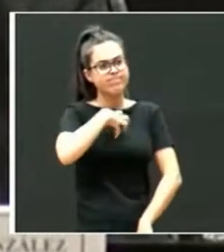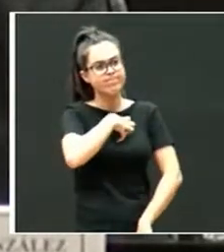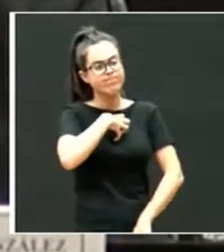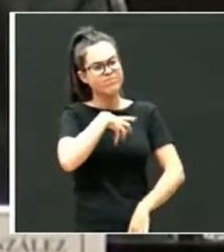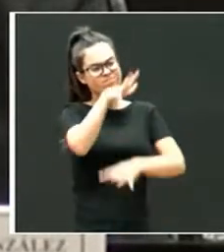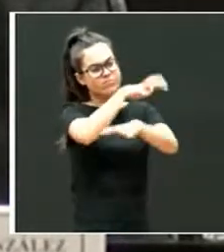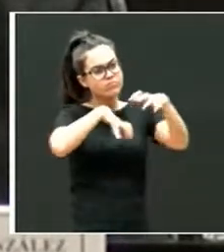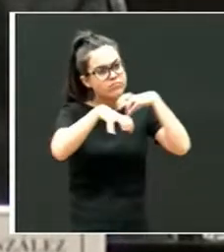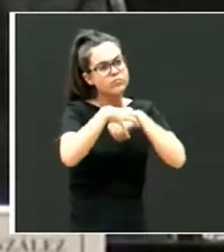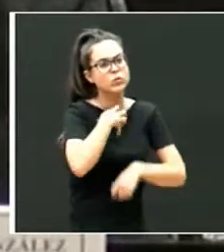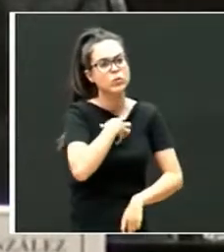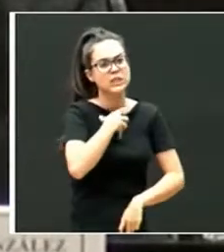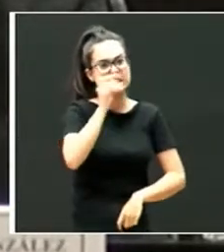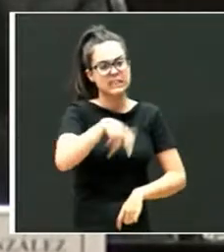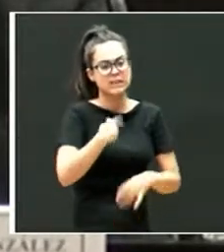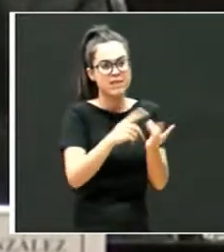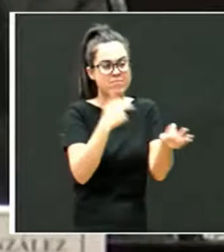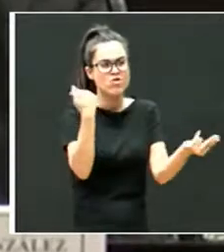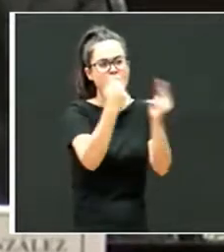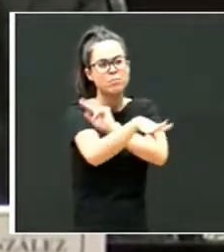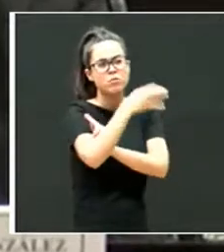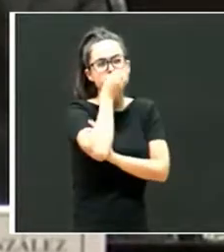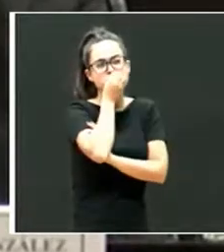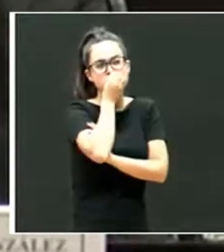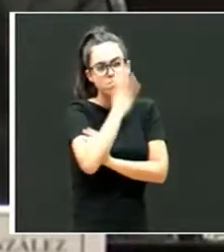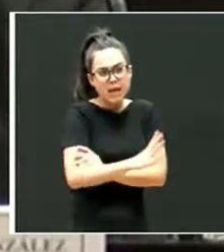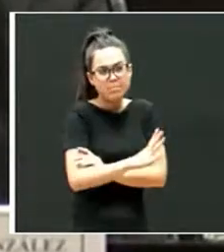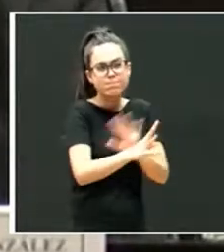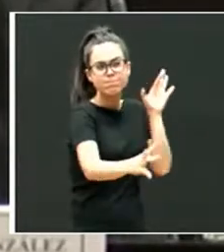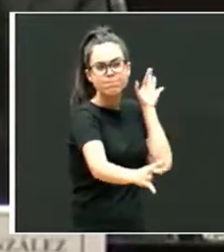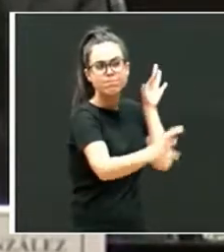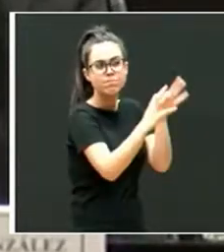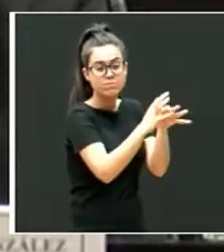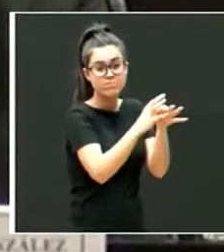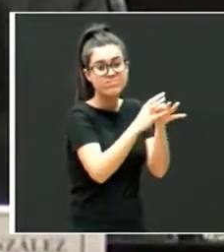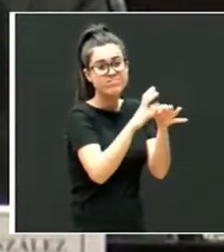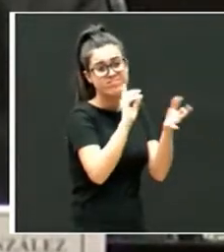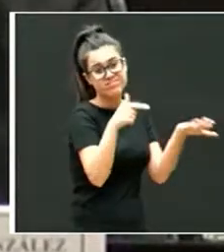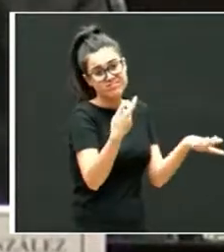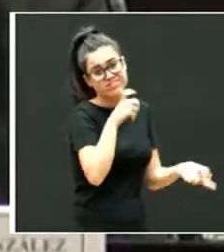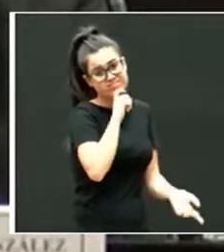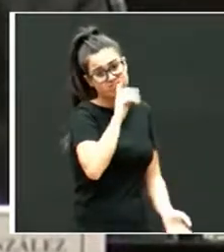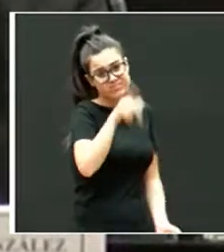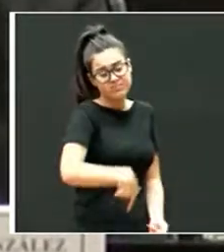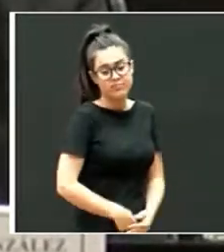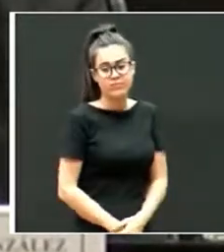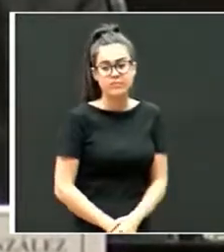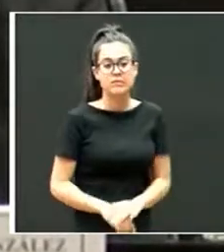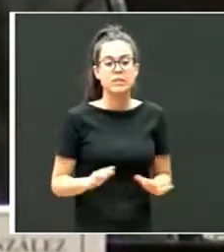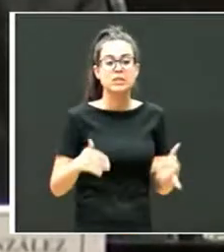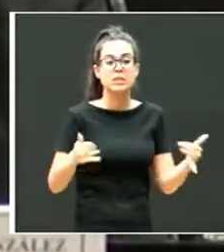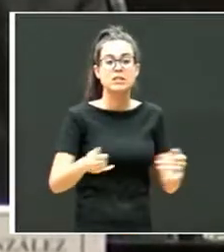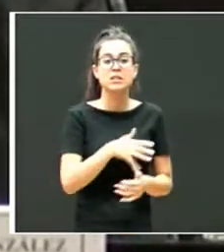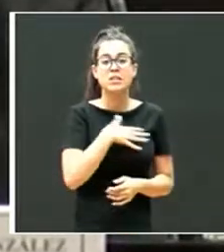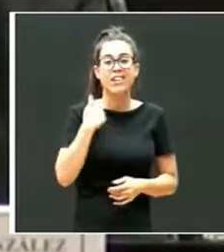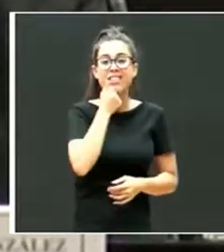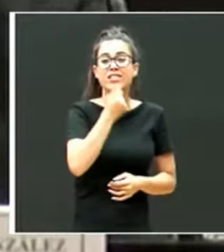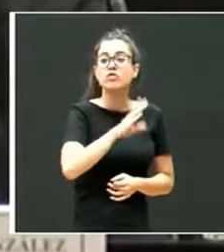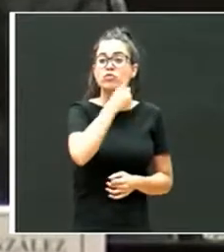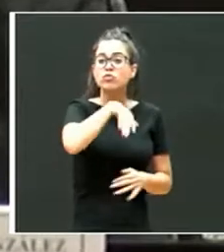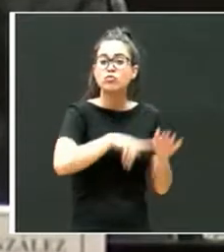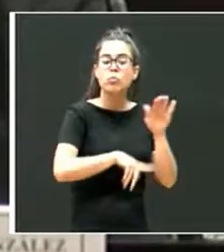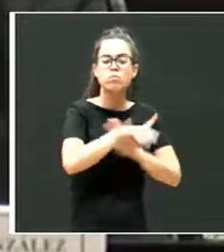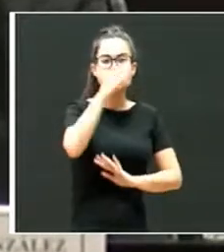lugar del otro, es muy difícil poder dar una respuesta adecuada. Entonces, como digo, se ha avanzado mucho en